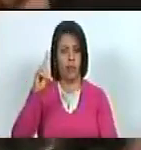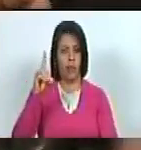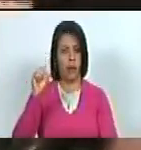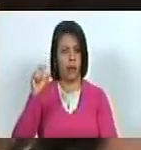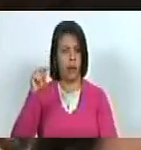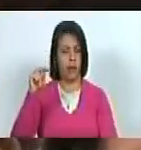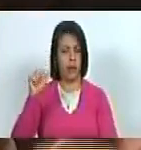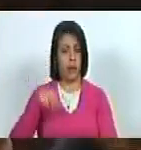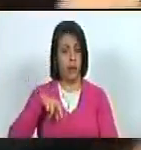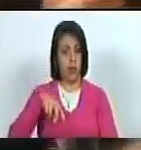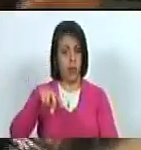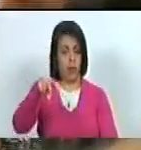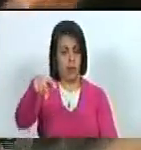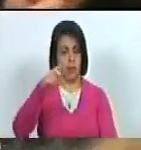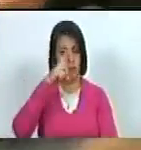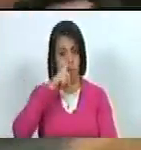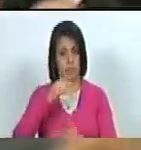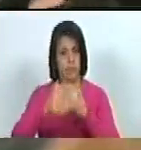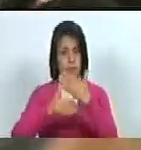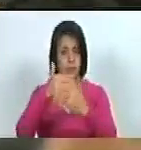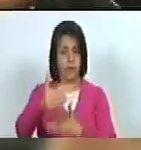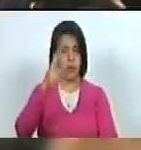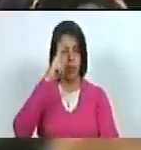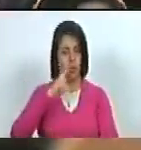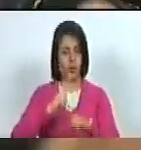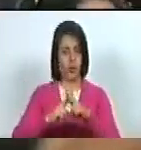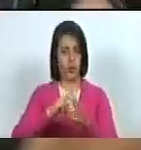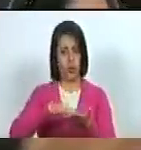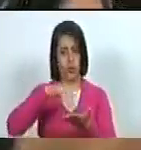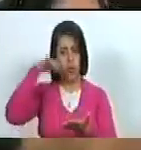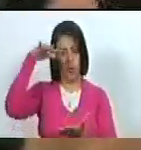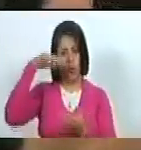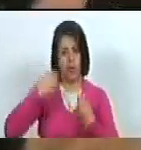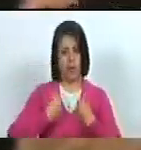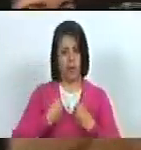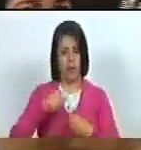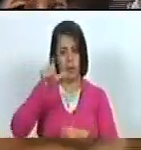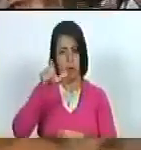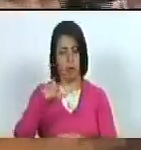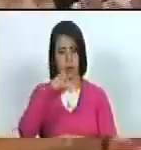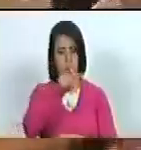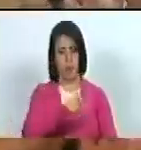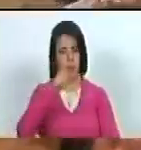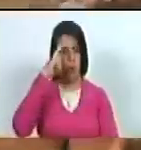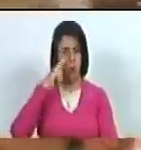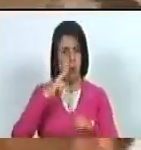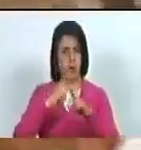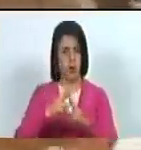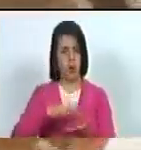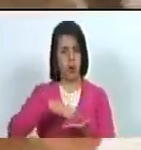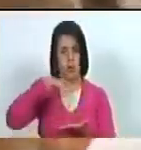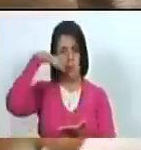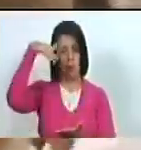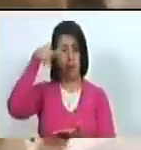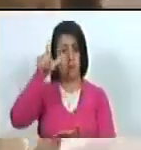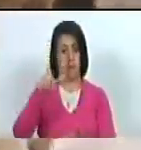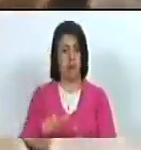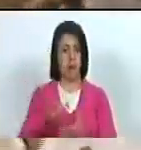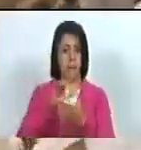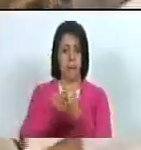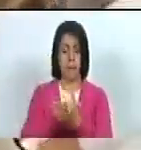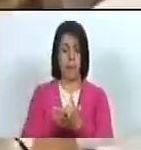caminante del paso de los andes honor y gloria querido camarada honor y gloria querido